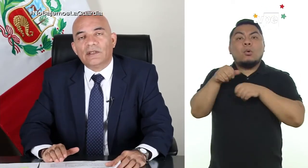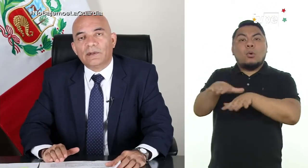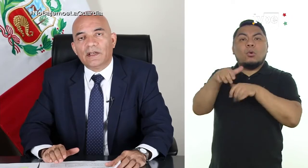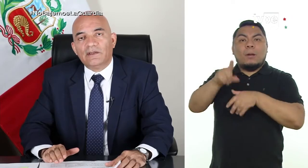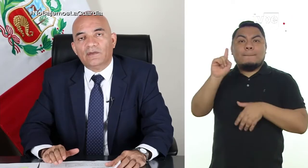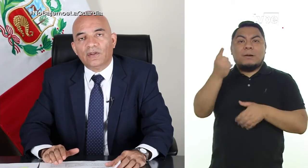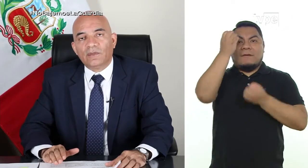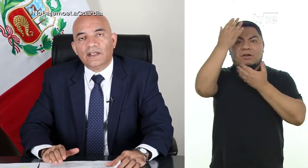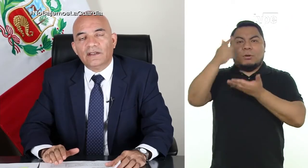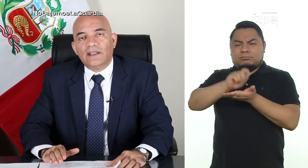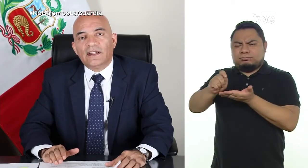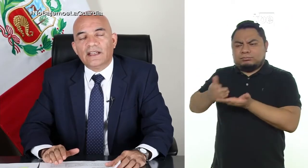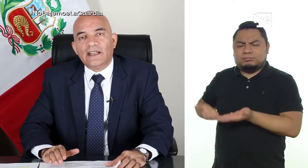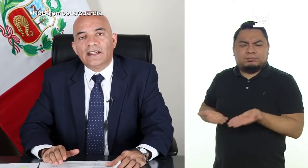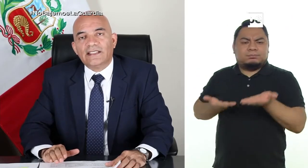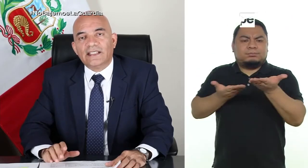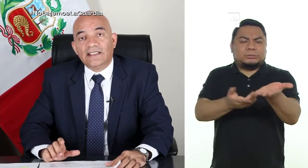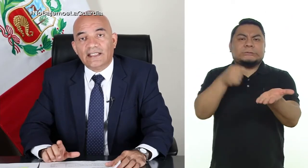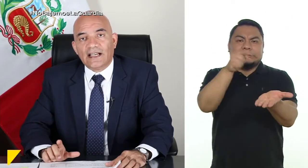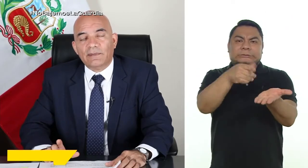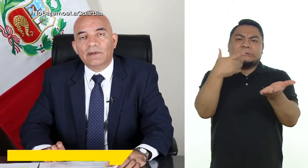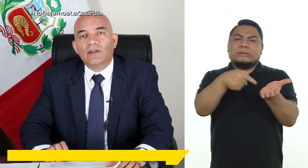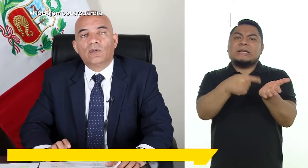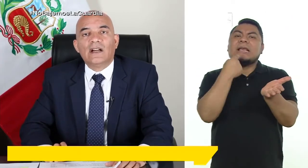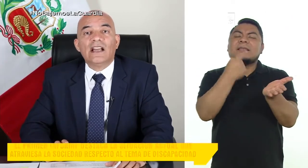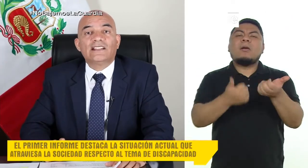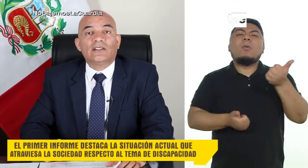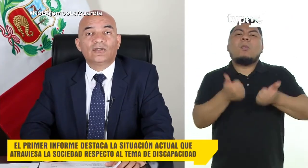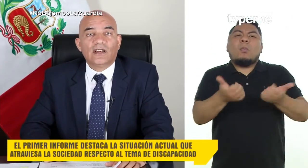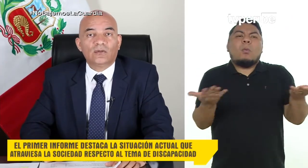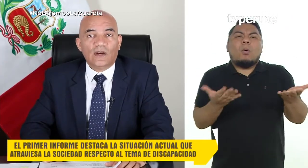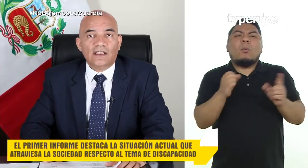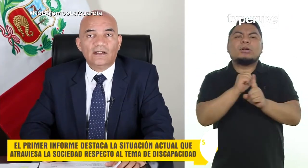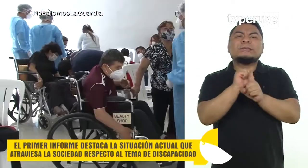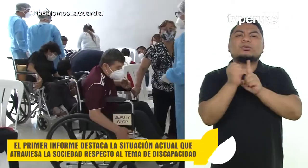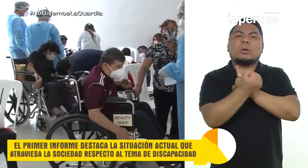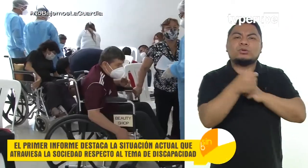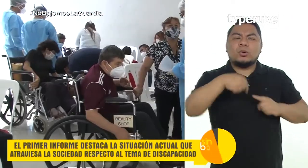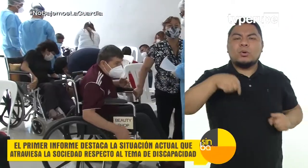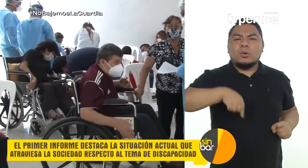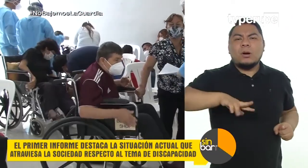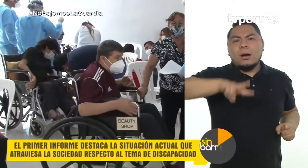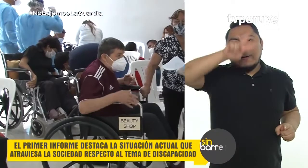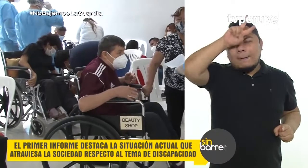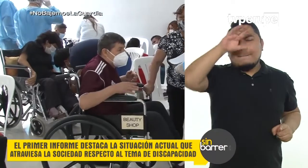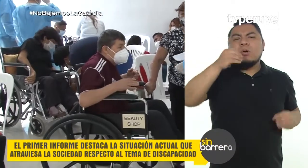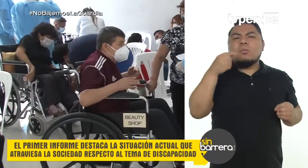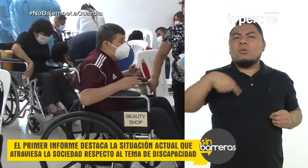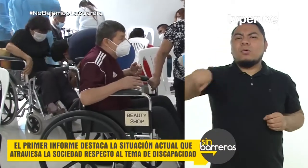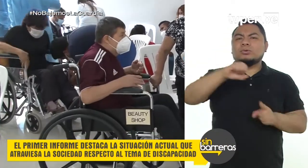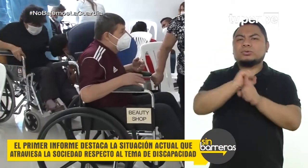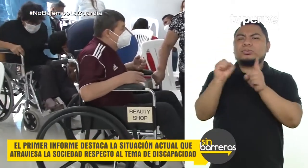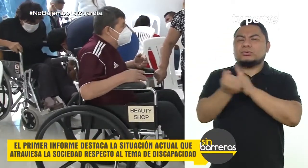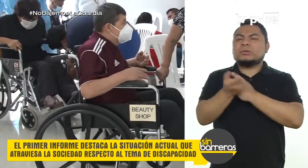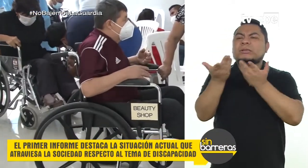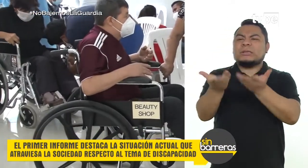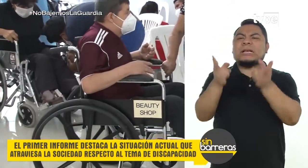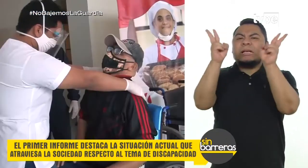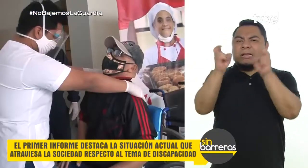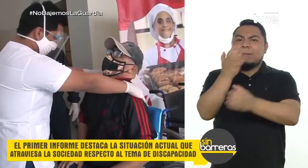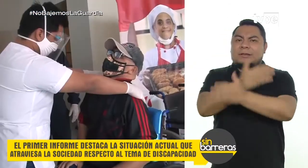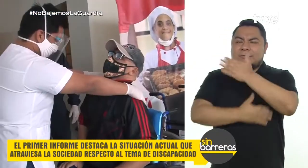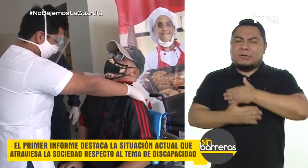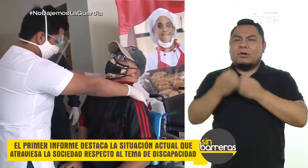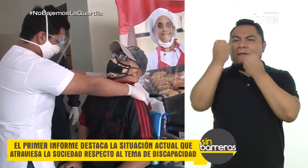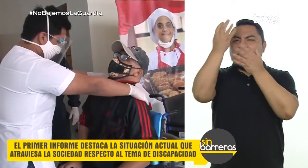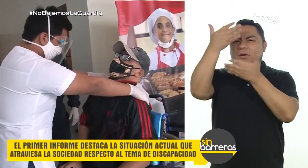presentamos el primer informe en el que se destaca primero cuál es la situación actual que atraviesa la sociedad respecto al tema